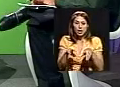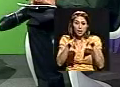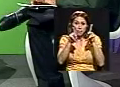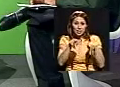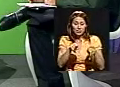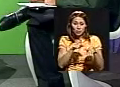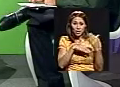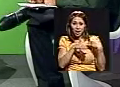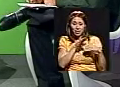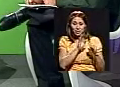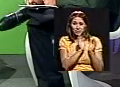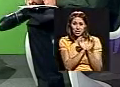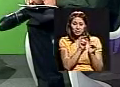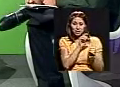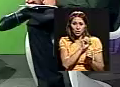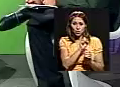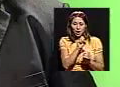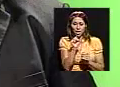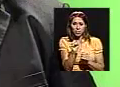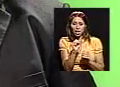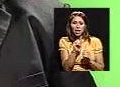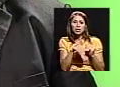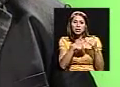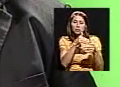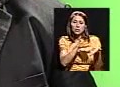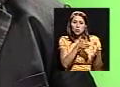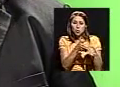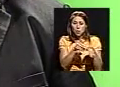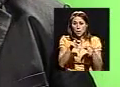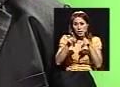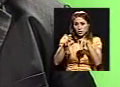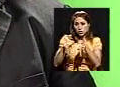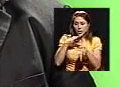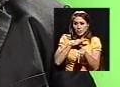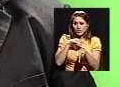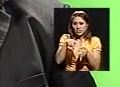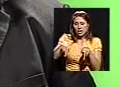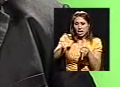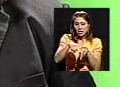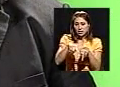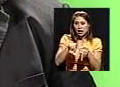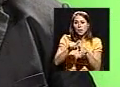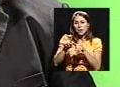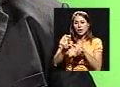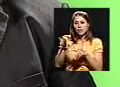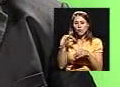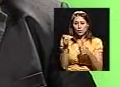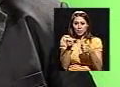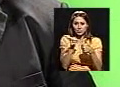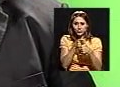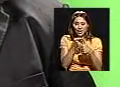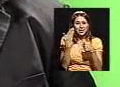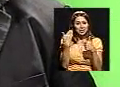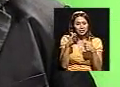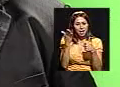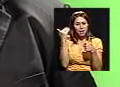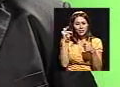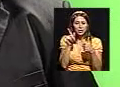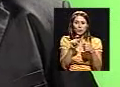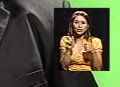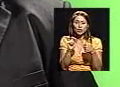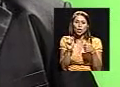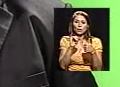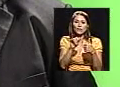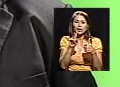existen tres mecanismos para pensionarse. Uno, ya haber sido pensionado por invalidez o vejez, el otro,